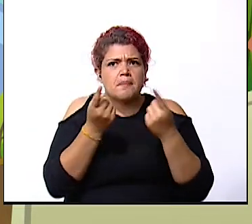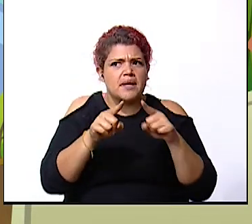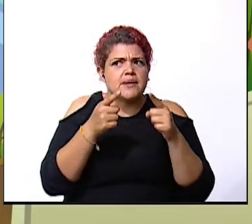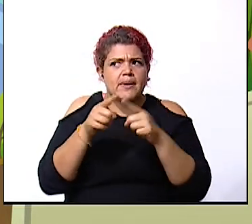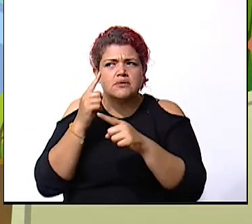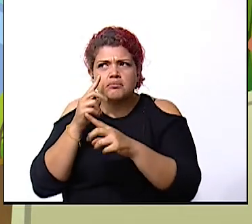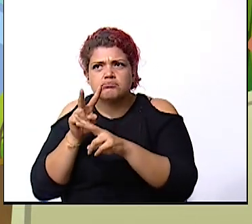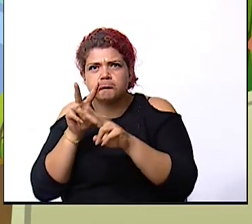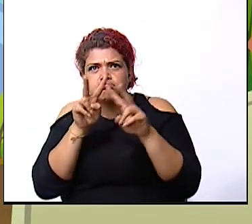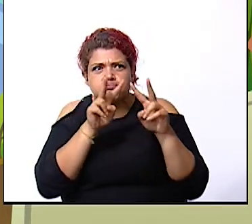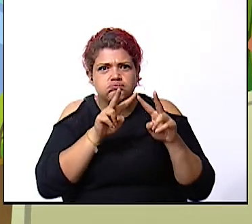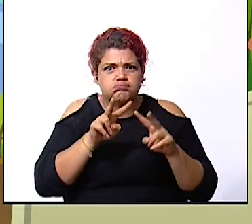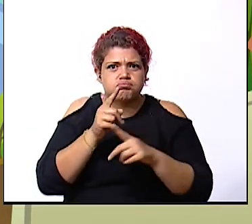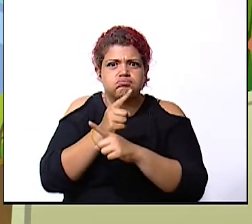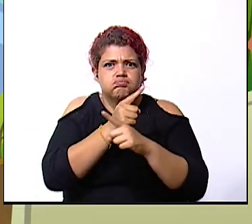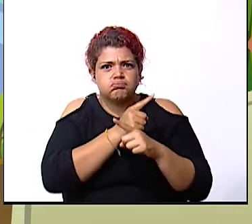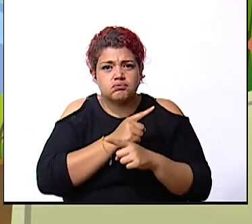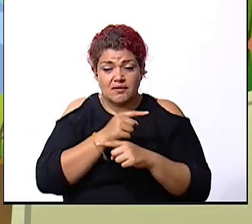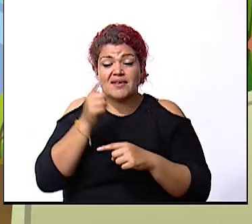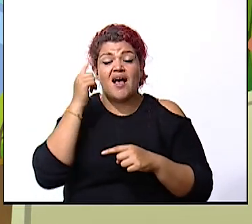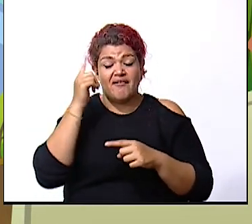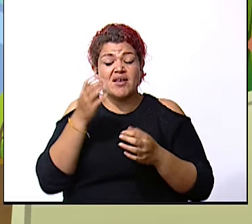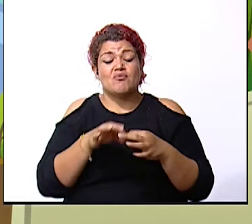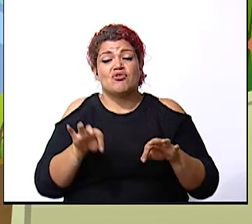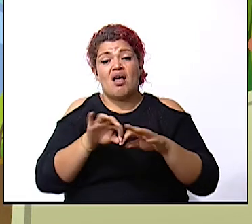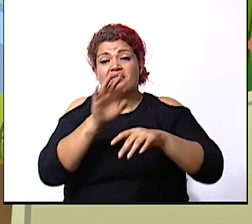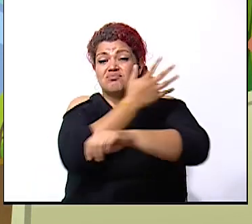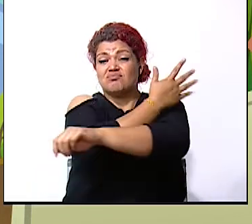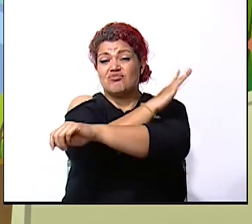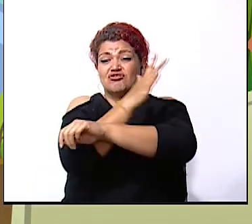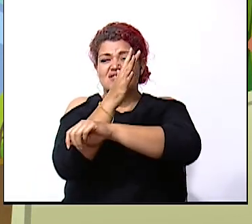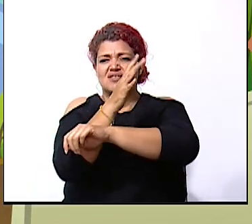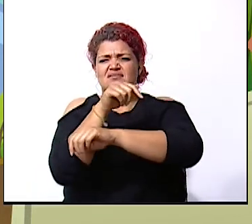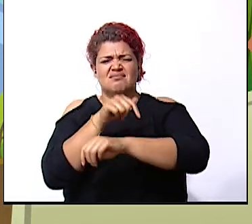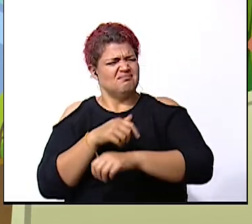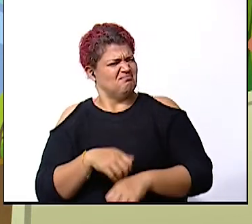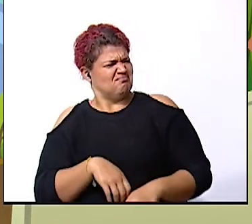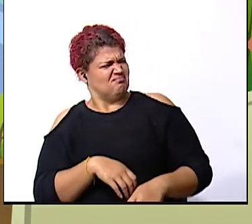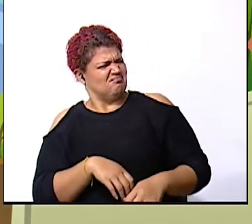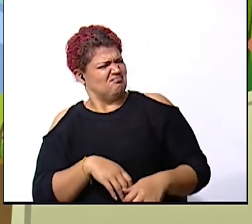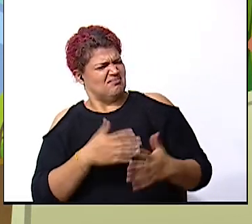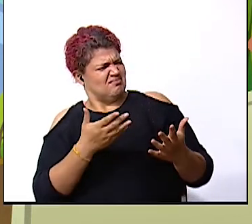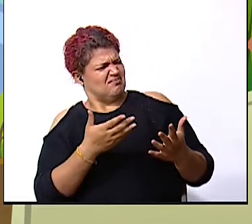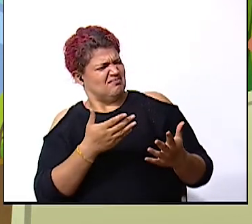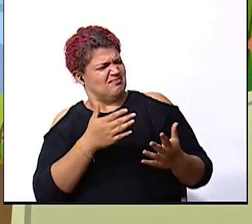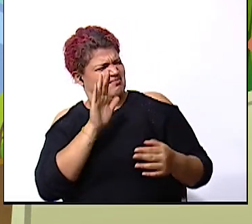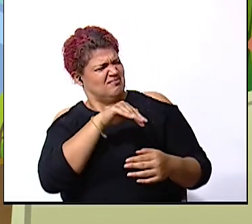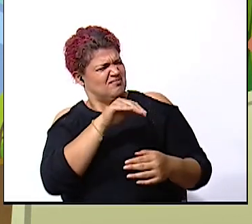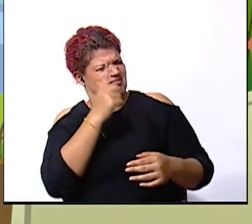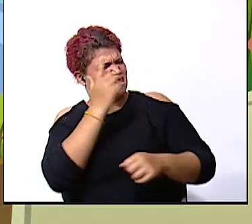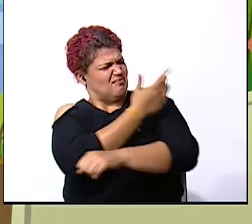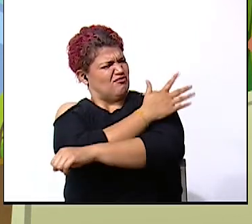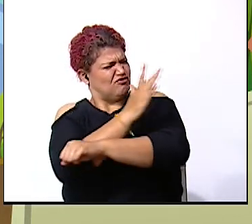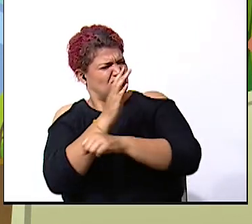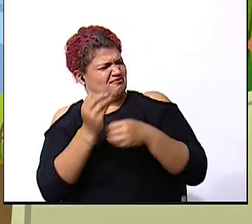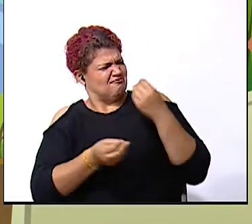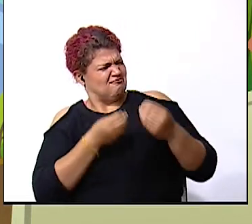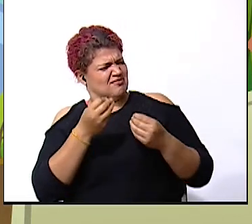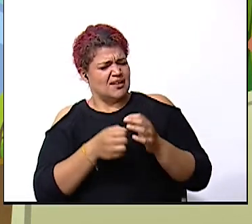es que los bosques sí y ustedes me van a decir niña Laura pero que tiene que ver los bosques bueno